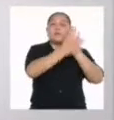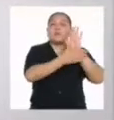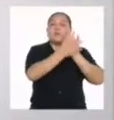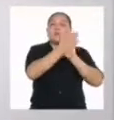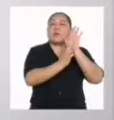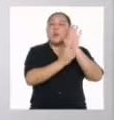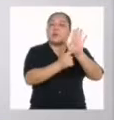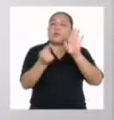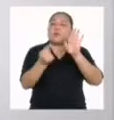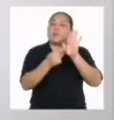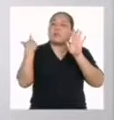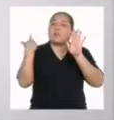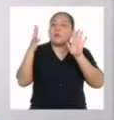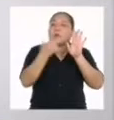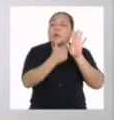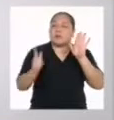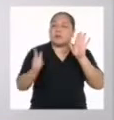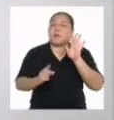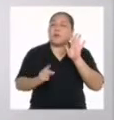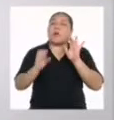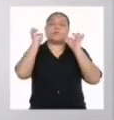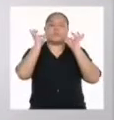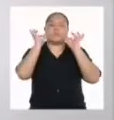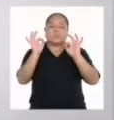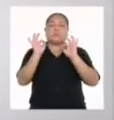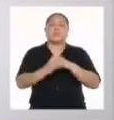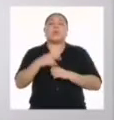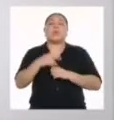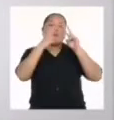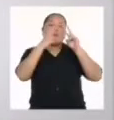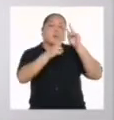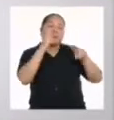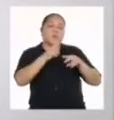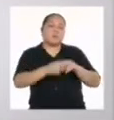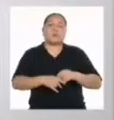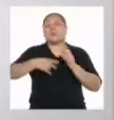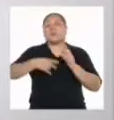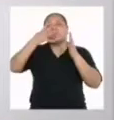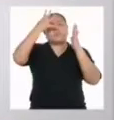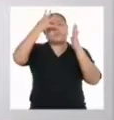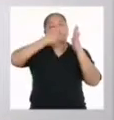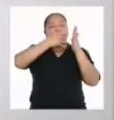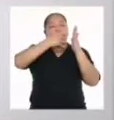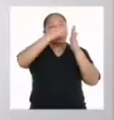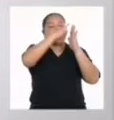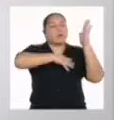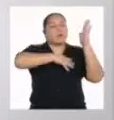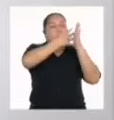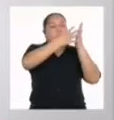presentación a la mano? Bien Vamos a revisar si cumple cada uno de los criterios